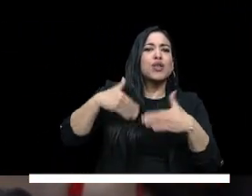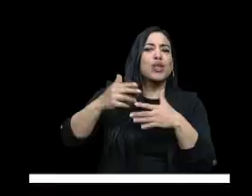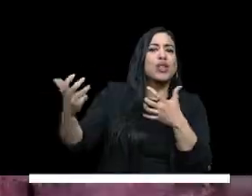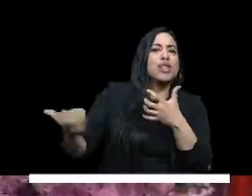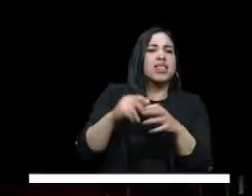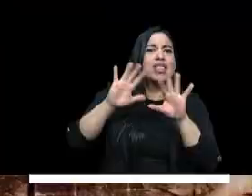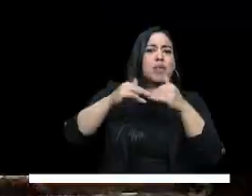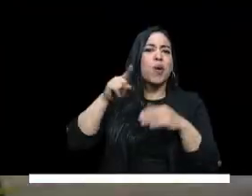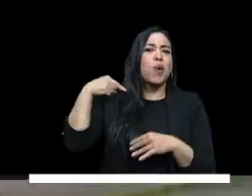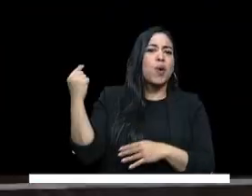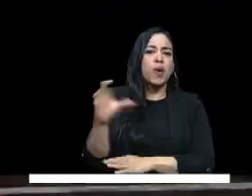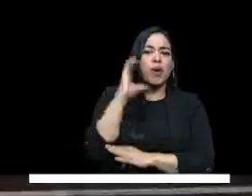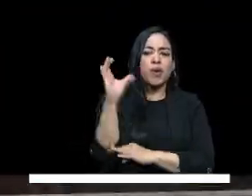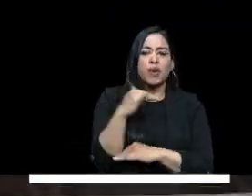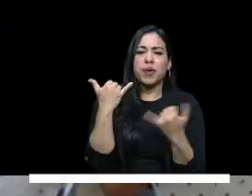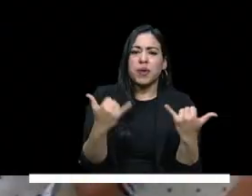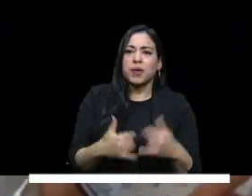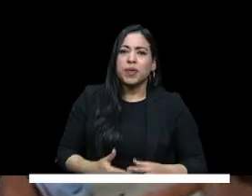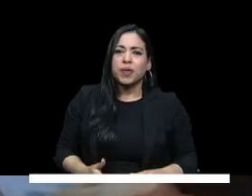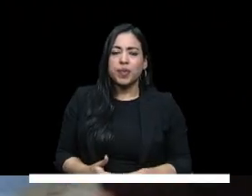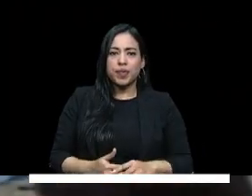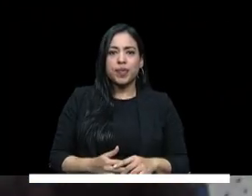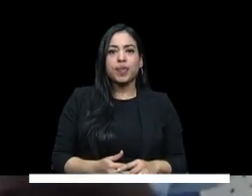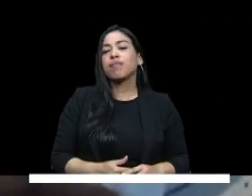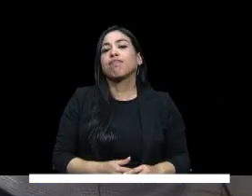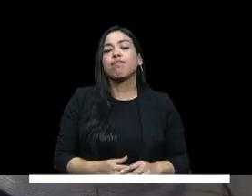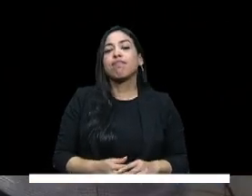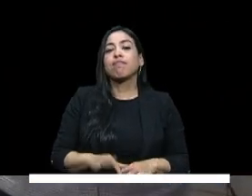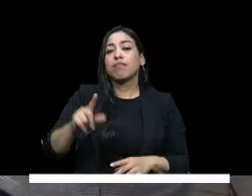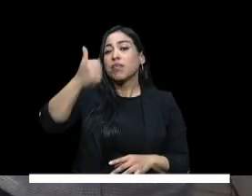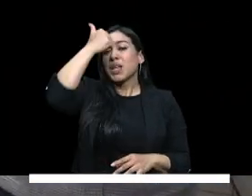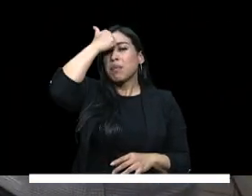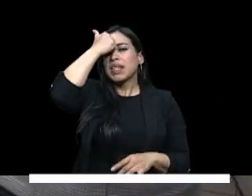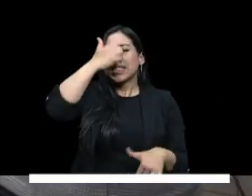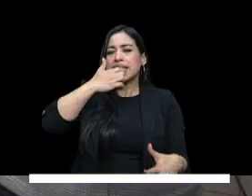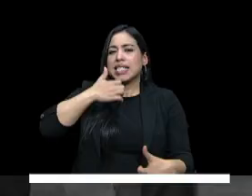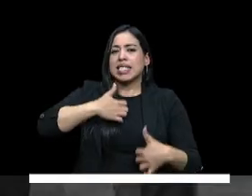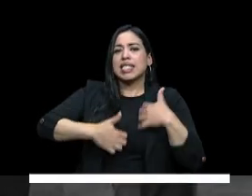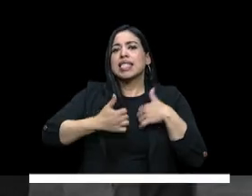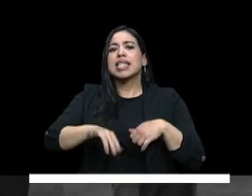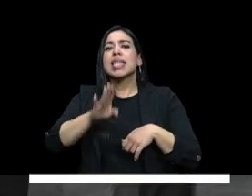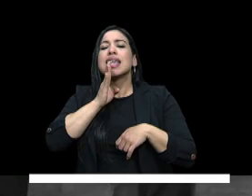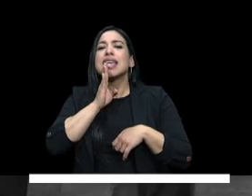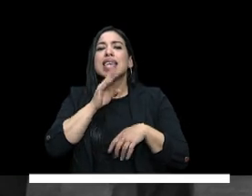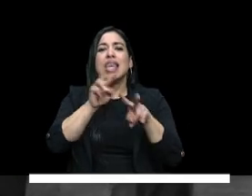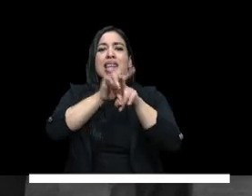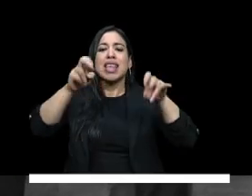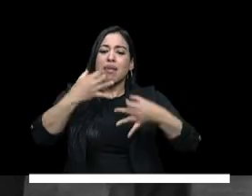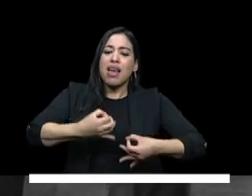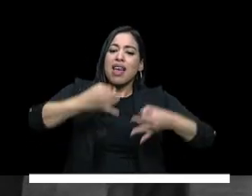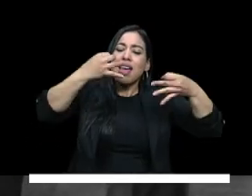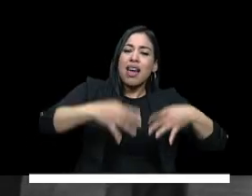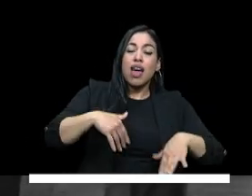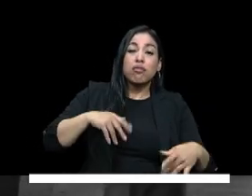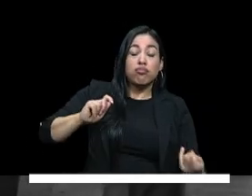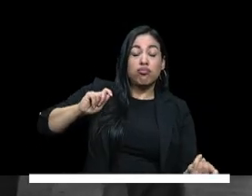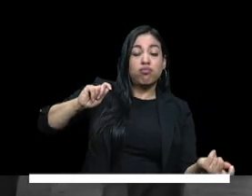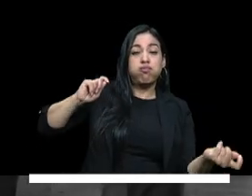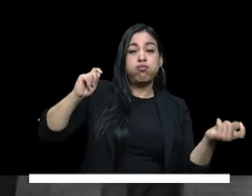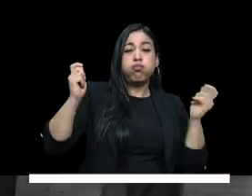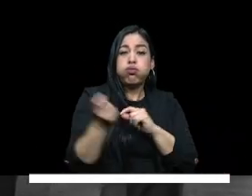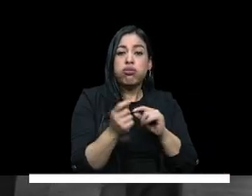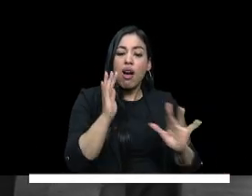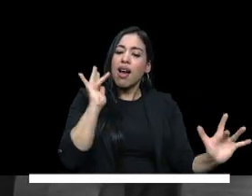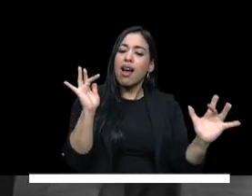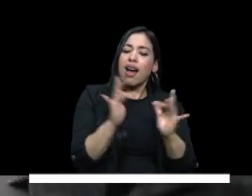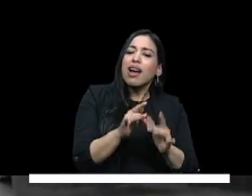en el sistema educativo colombiano una de las principales inquietudes enviadas fue sobre garantizar una transición fluida